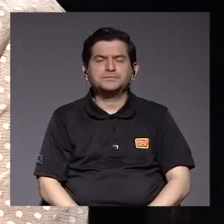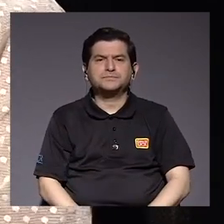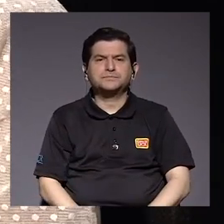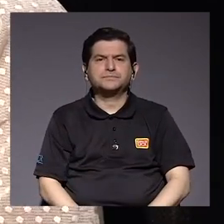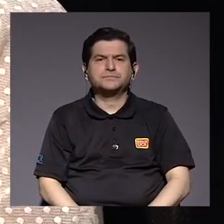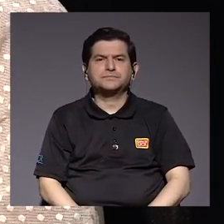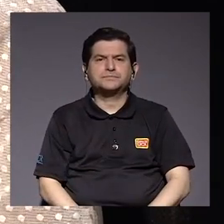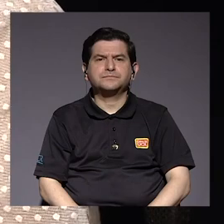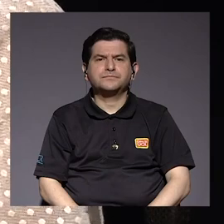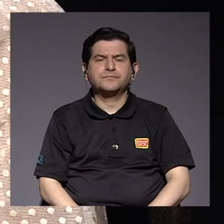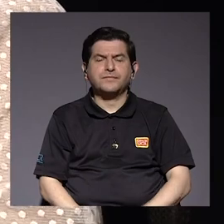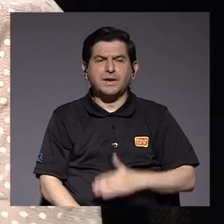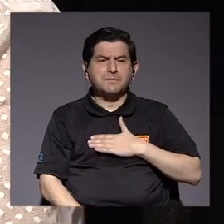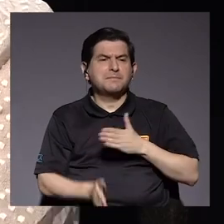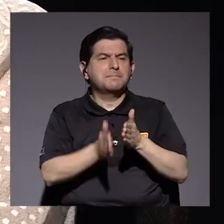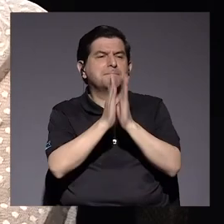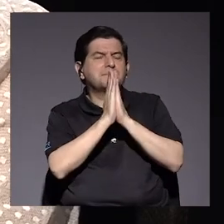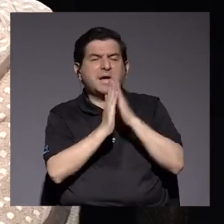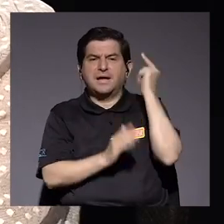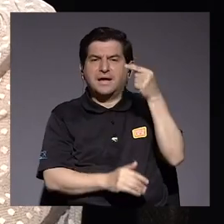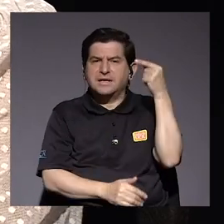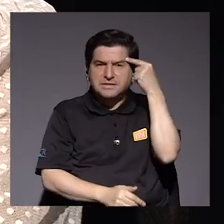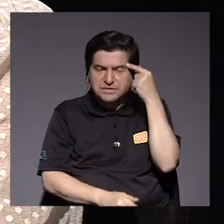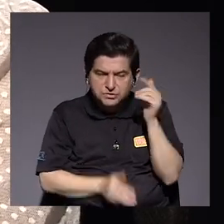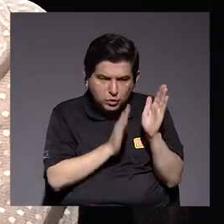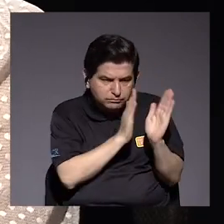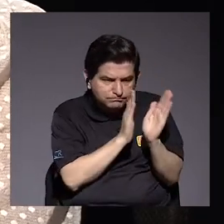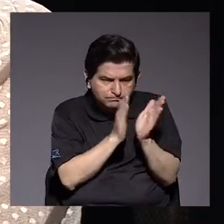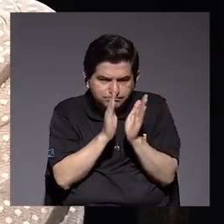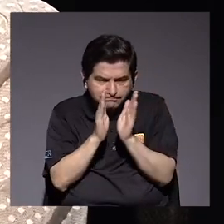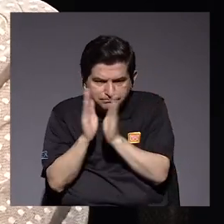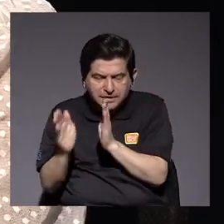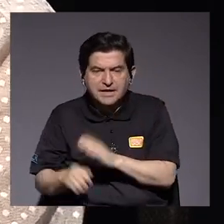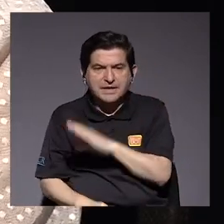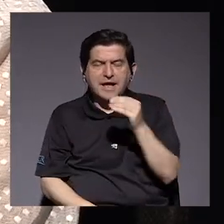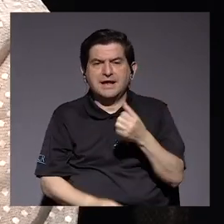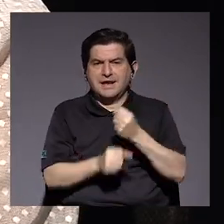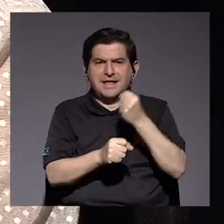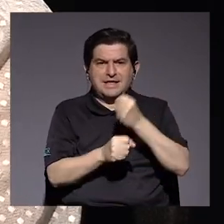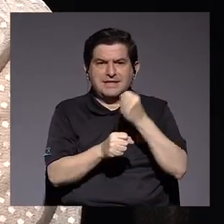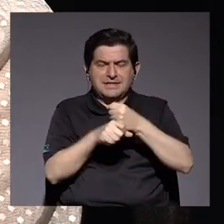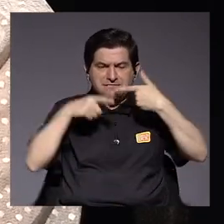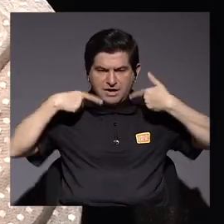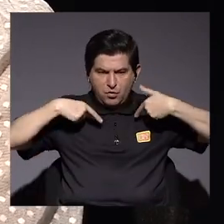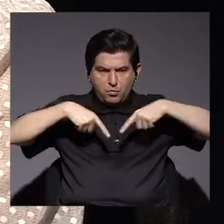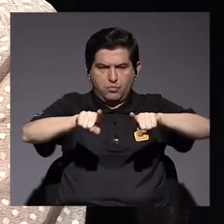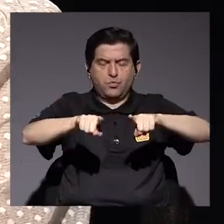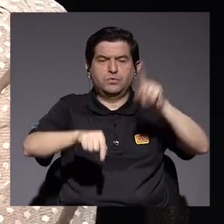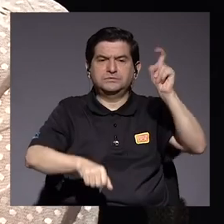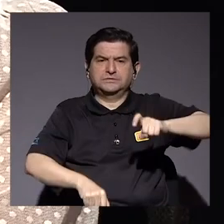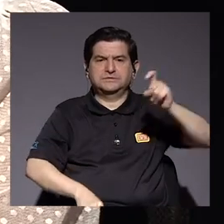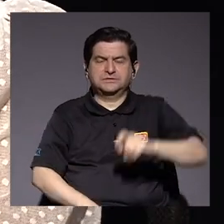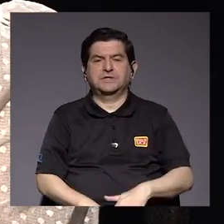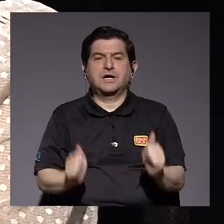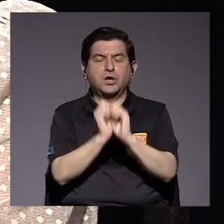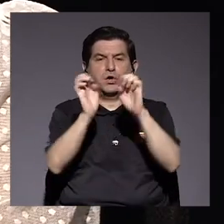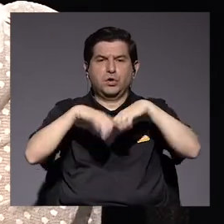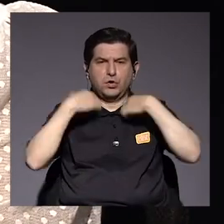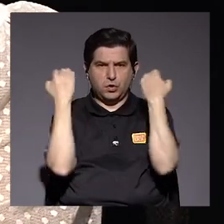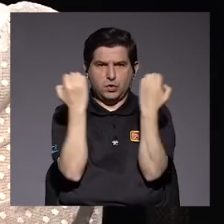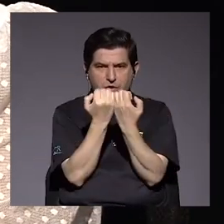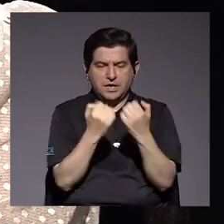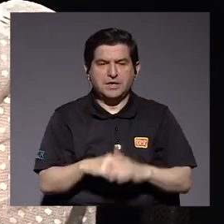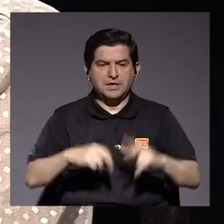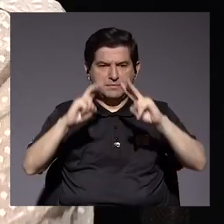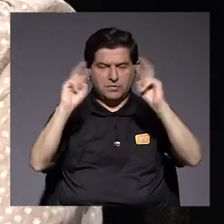a ver mi llamado al gobierno sobre la planificación y sobre el trabajo paralelo que debe haber con el equipo que